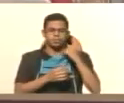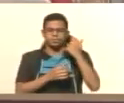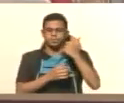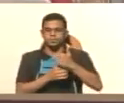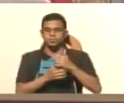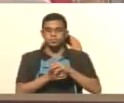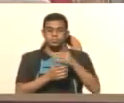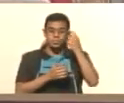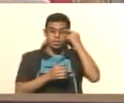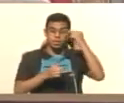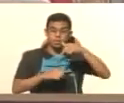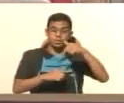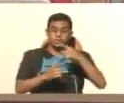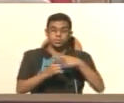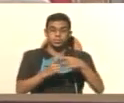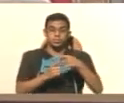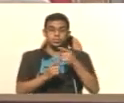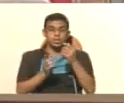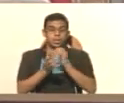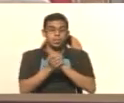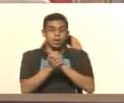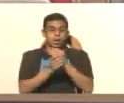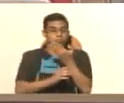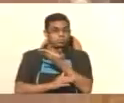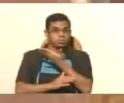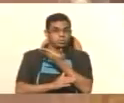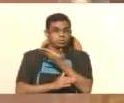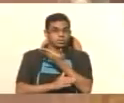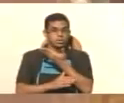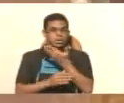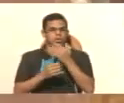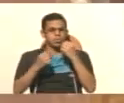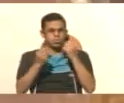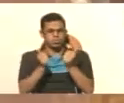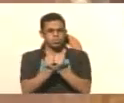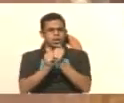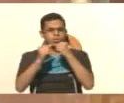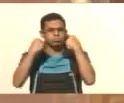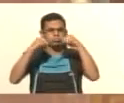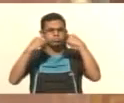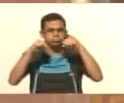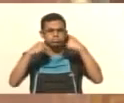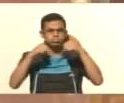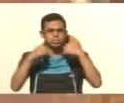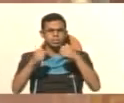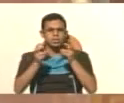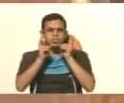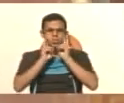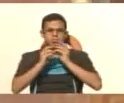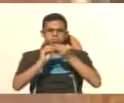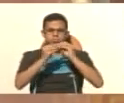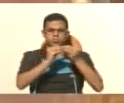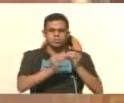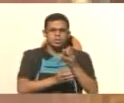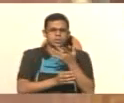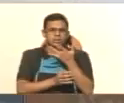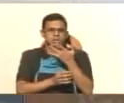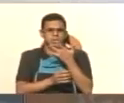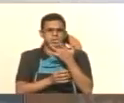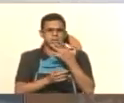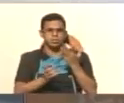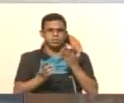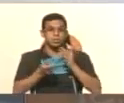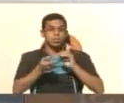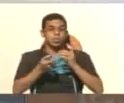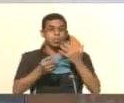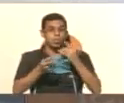El día de hoy entonces la compañera Ginaidi nos va a acompañar en una práctica de mantenimiento preventivo sencilla con los